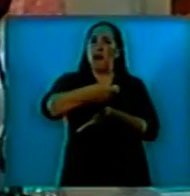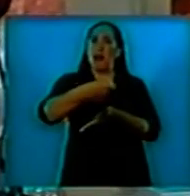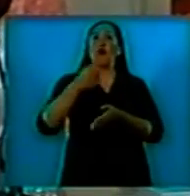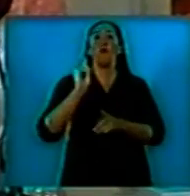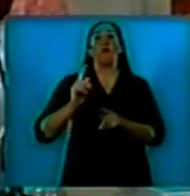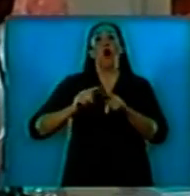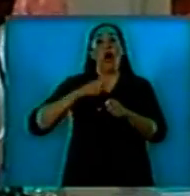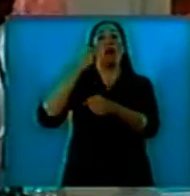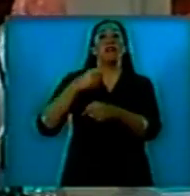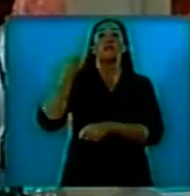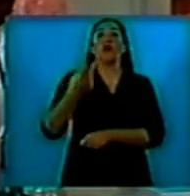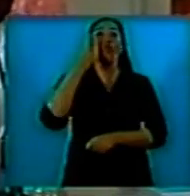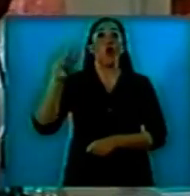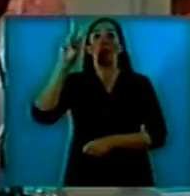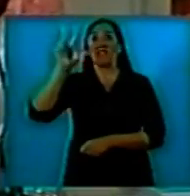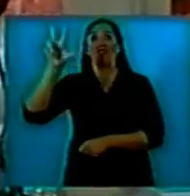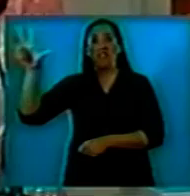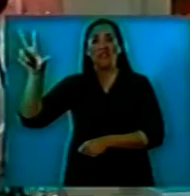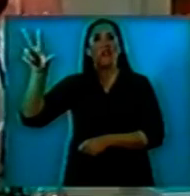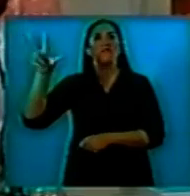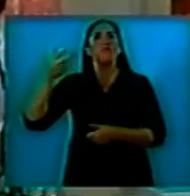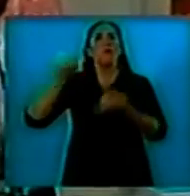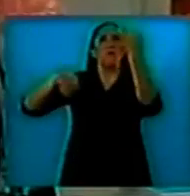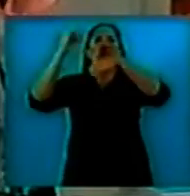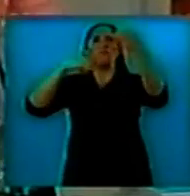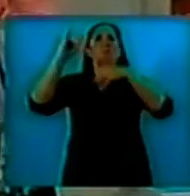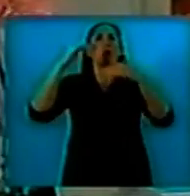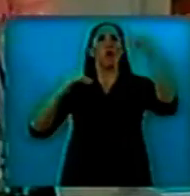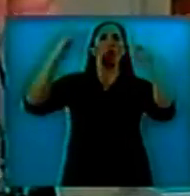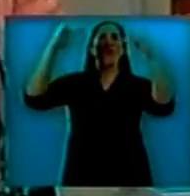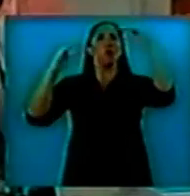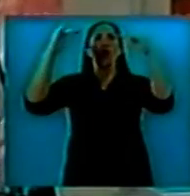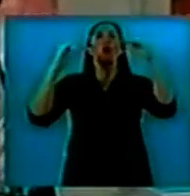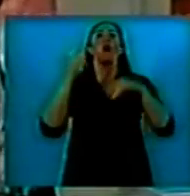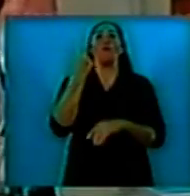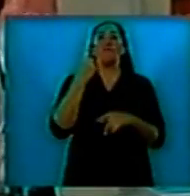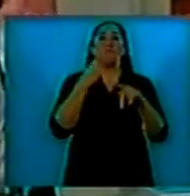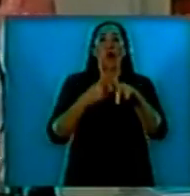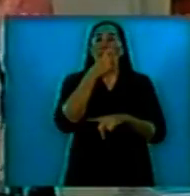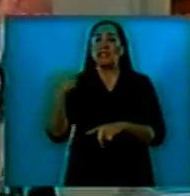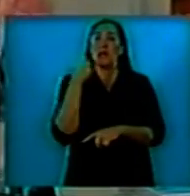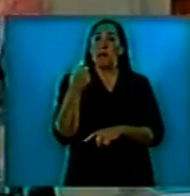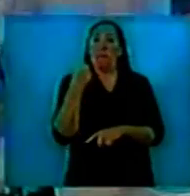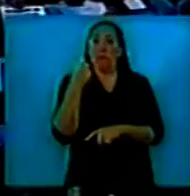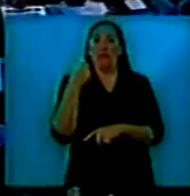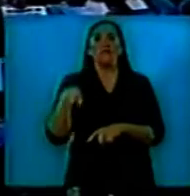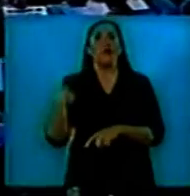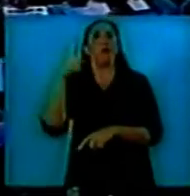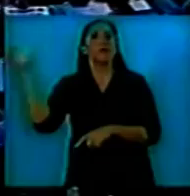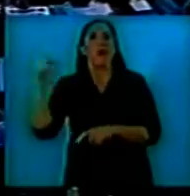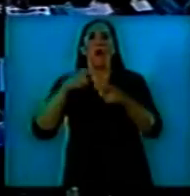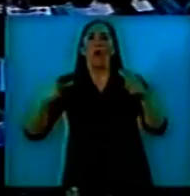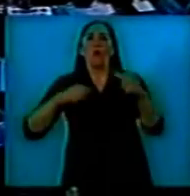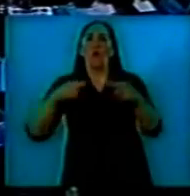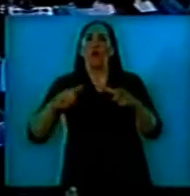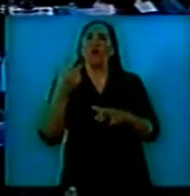2033 cotizan sobre la par, más de 100 por cada 100 pesos nominal de cada bono de la